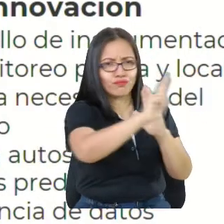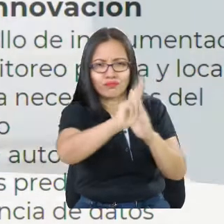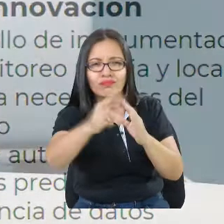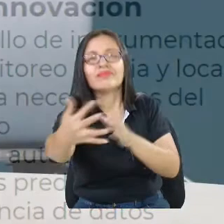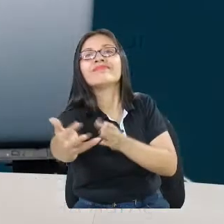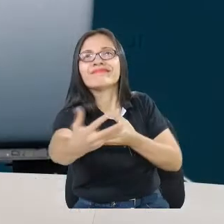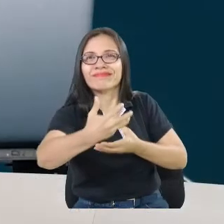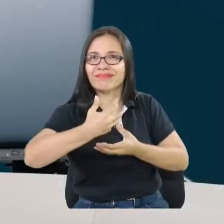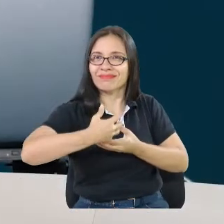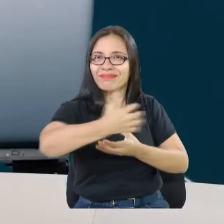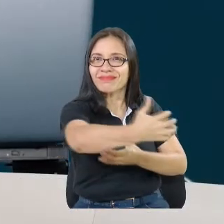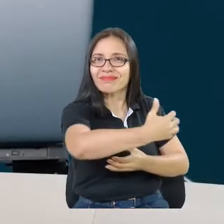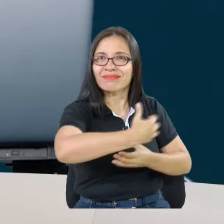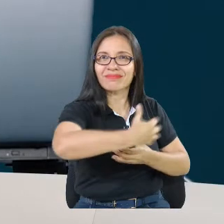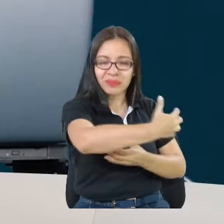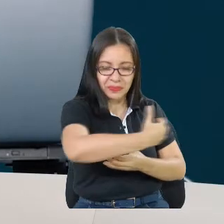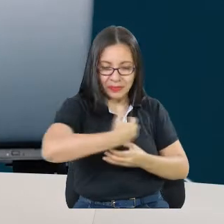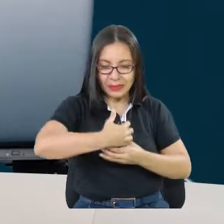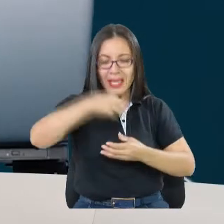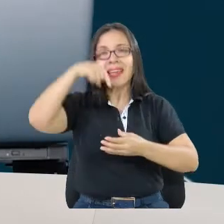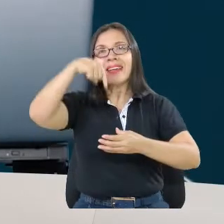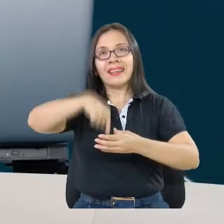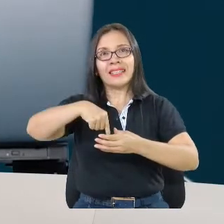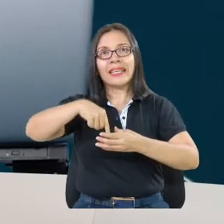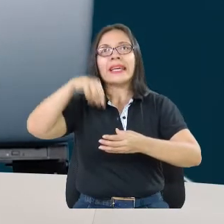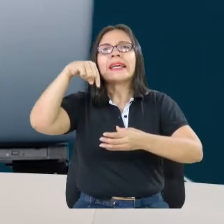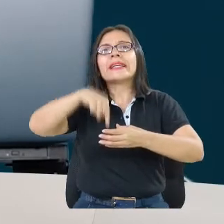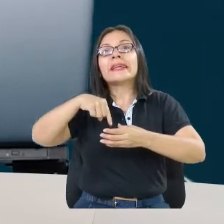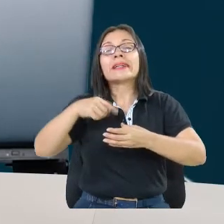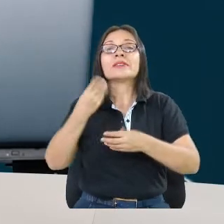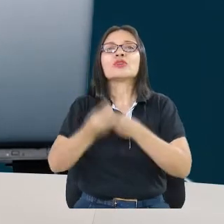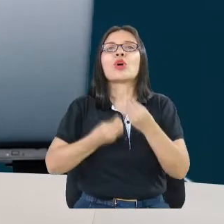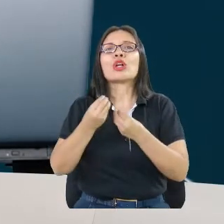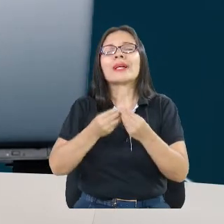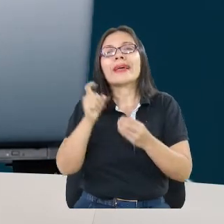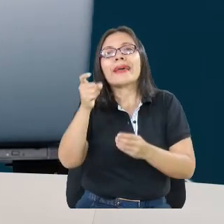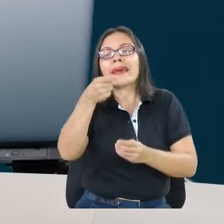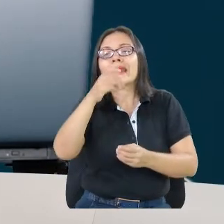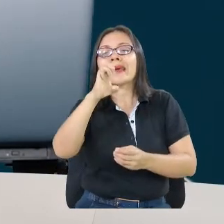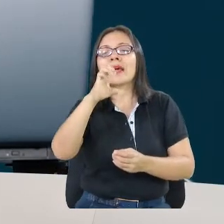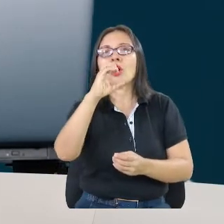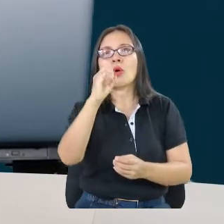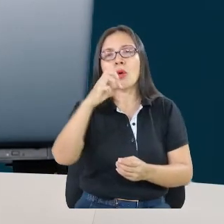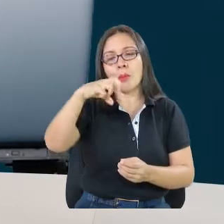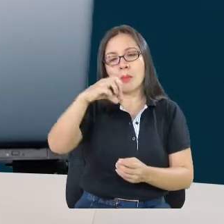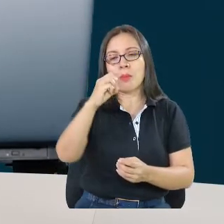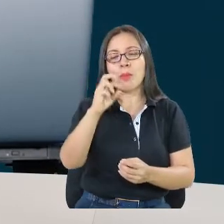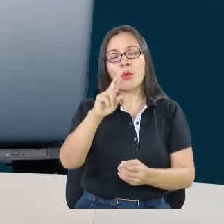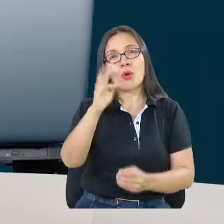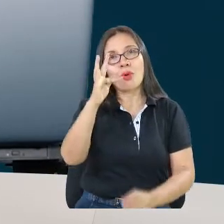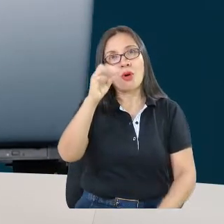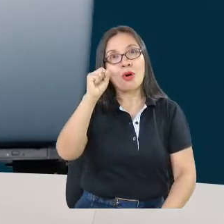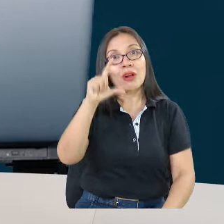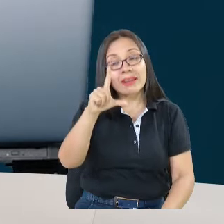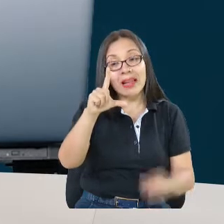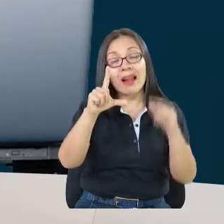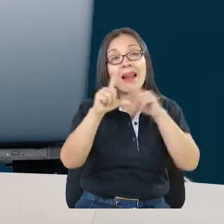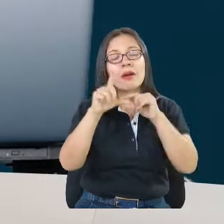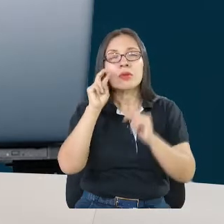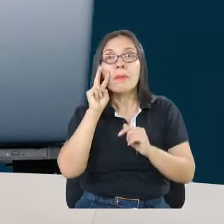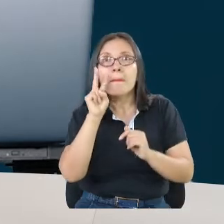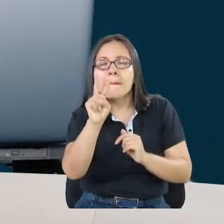generación de unas herramientas digitales como es el Geoportal y la APSATIC. El Geoportal nos permite visualizar información